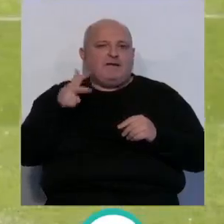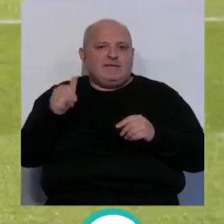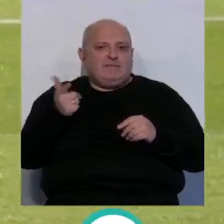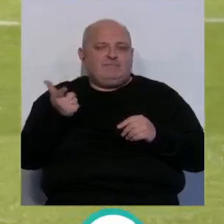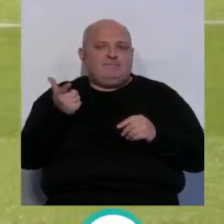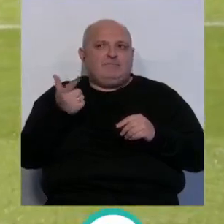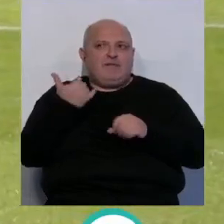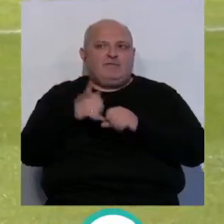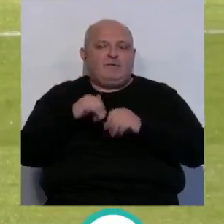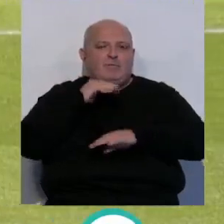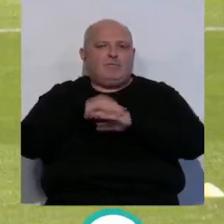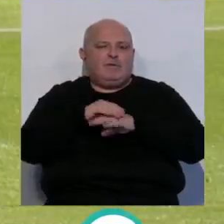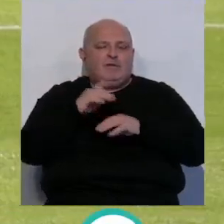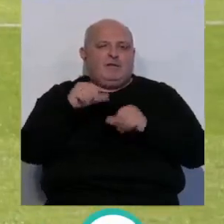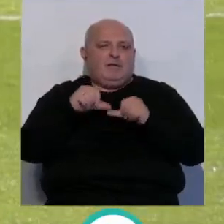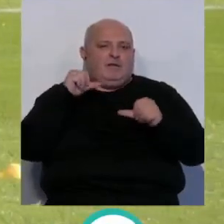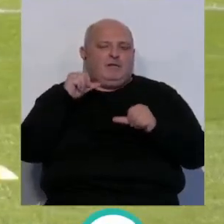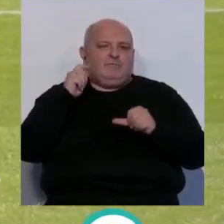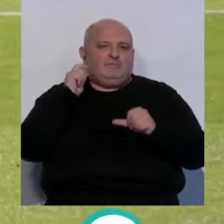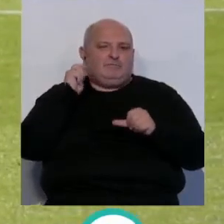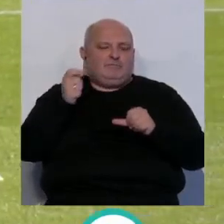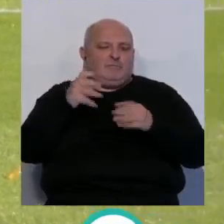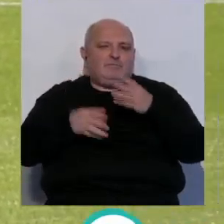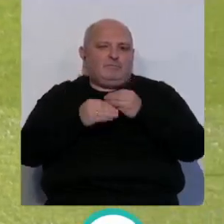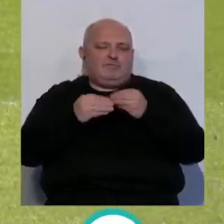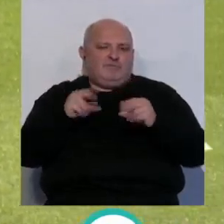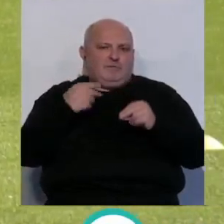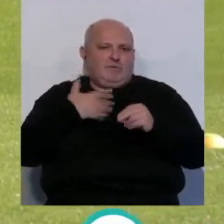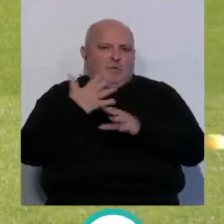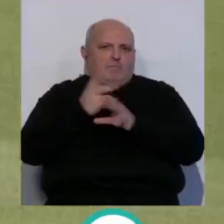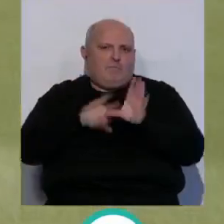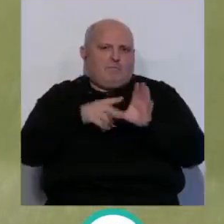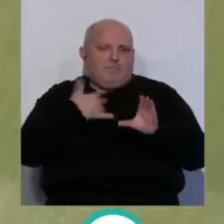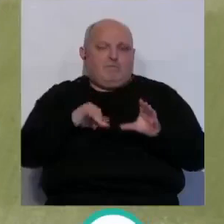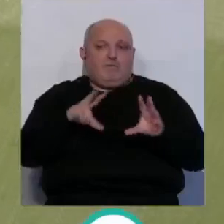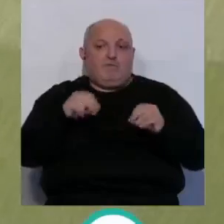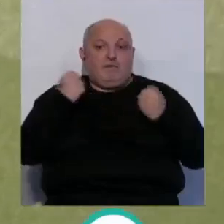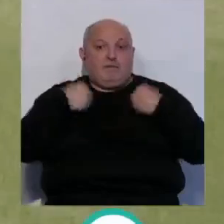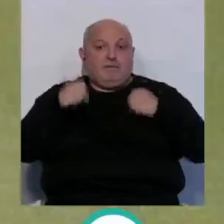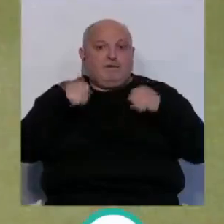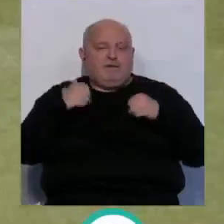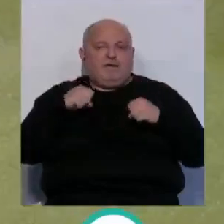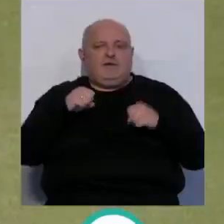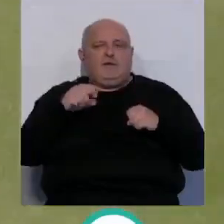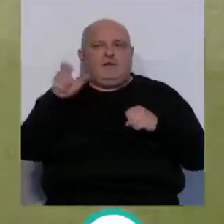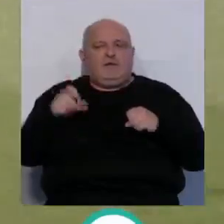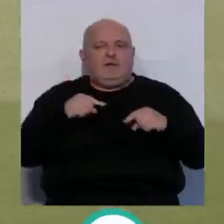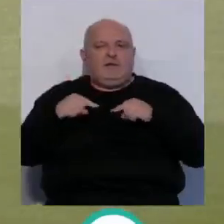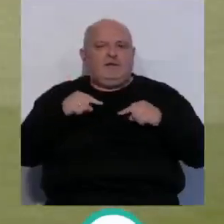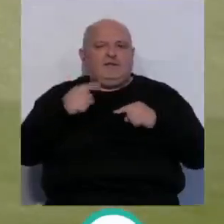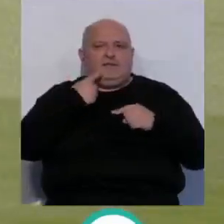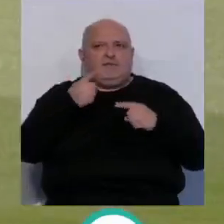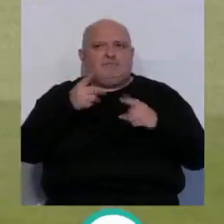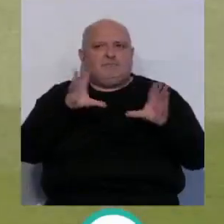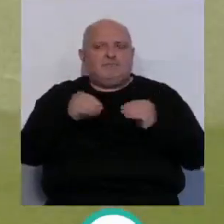después de haber cumplido con su sanción por la acumulación de tarjetas amarillas. Al término del entrenamiento, el entrenador amarillo